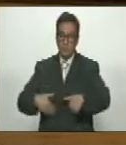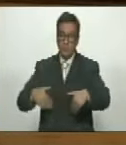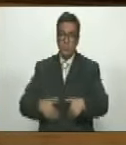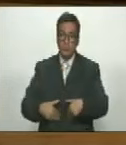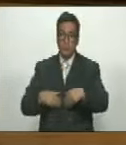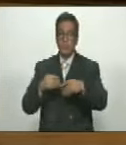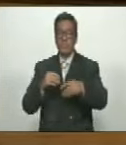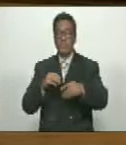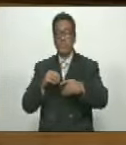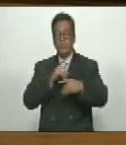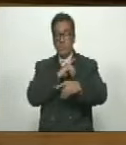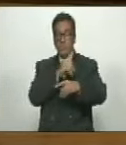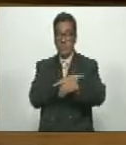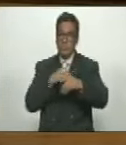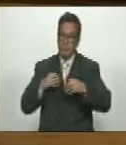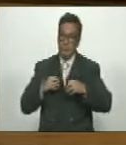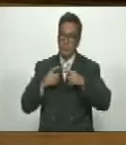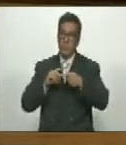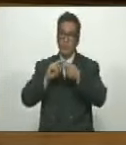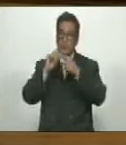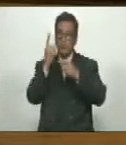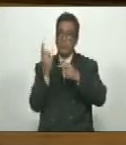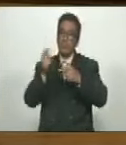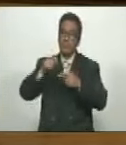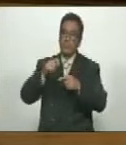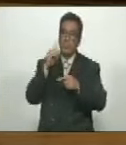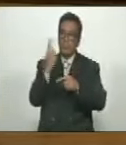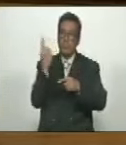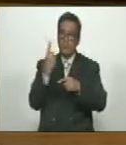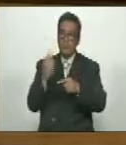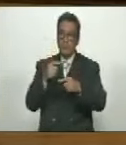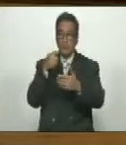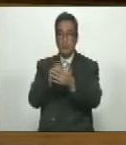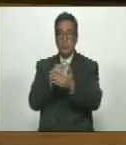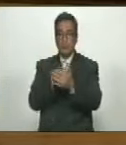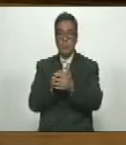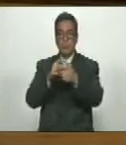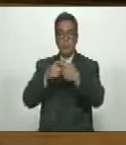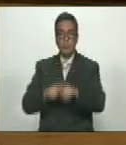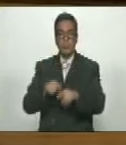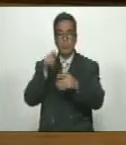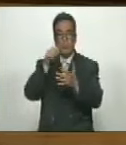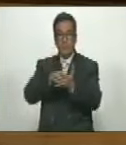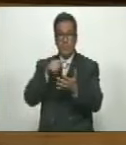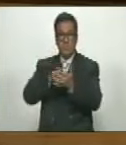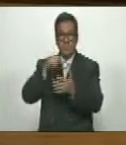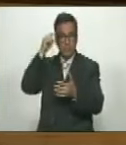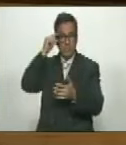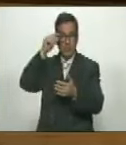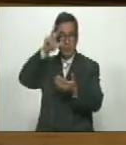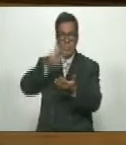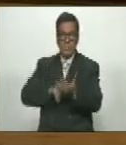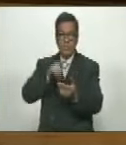denodados para recuperar uno de esos esfuerzos el presupuesto que estamos a punto de aprobar el día de hoy